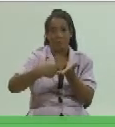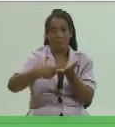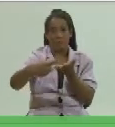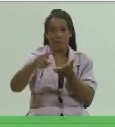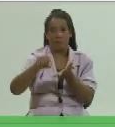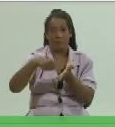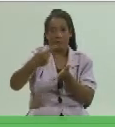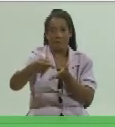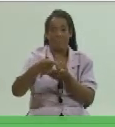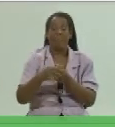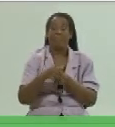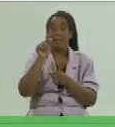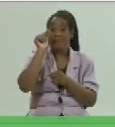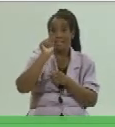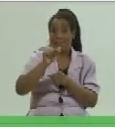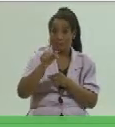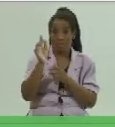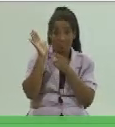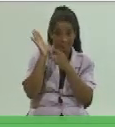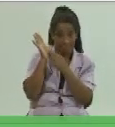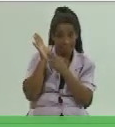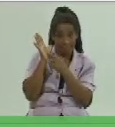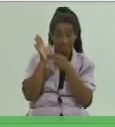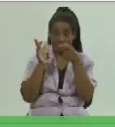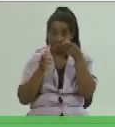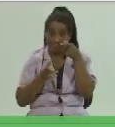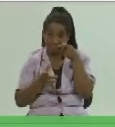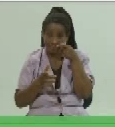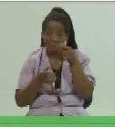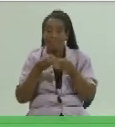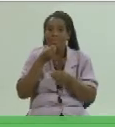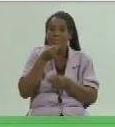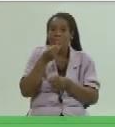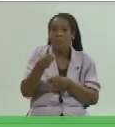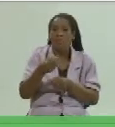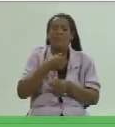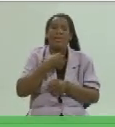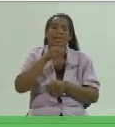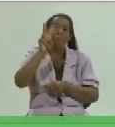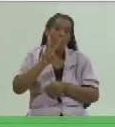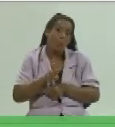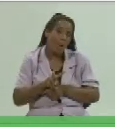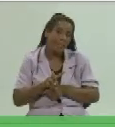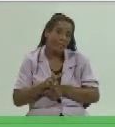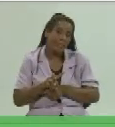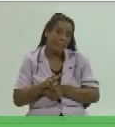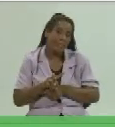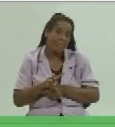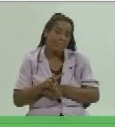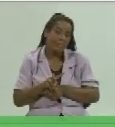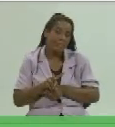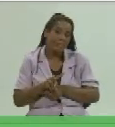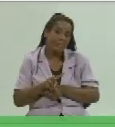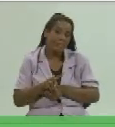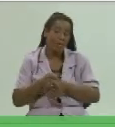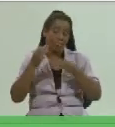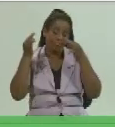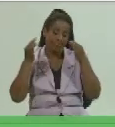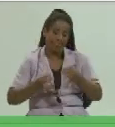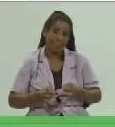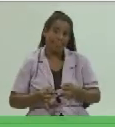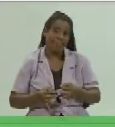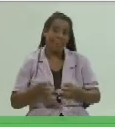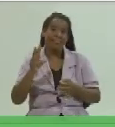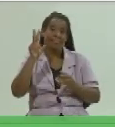Esto nos va a ir permitiendo a ir a evaluar que la efectividad de las